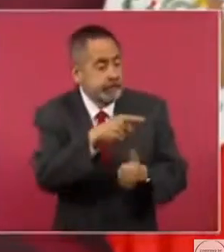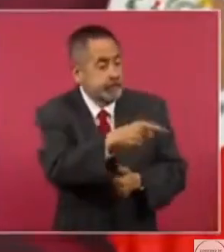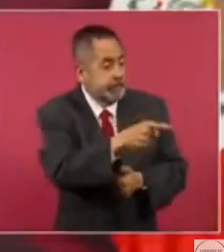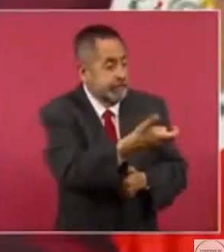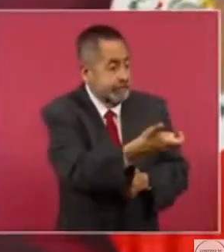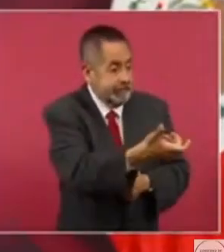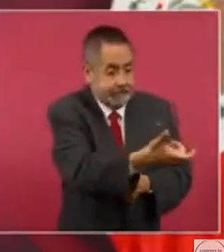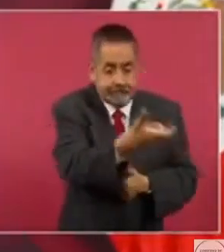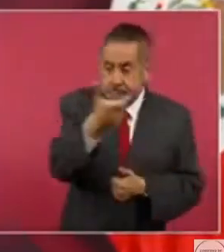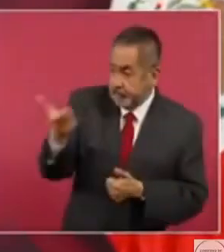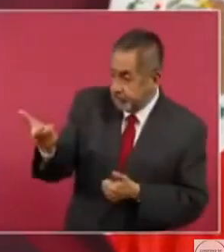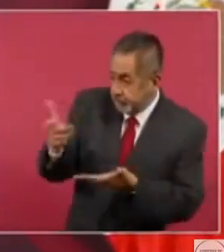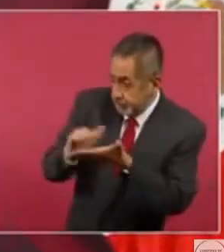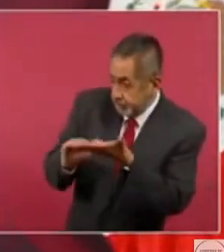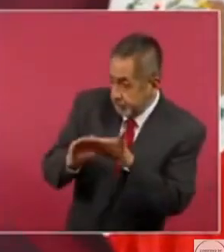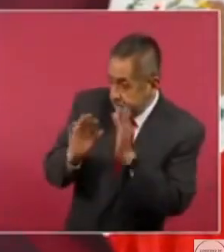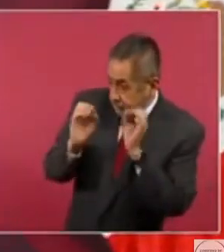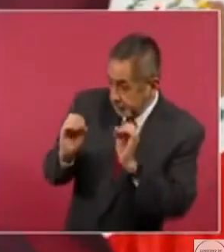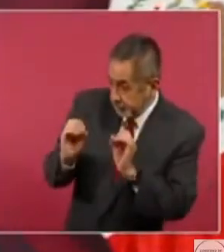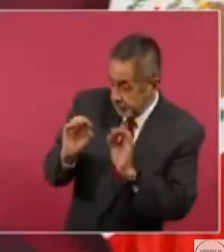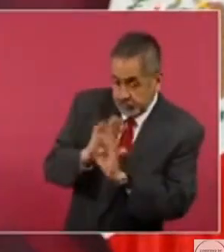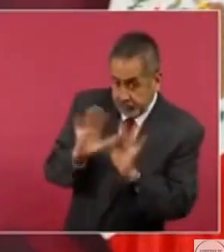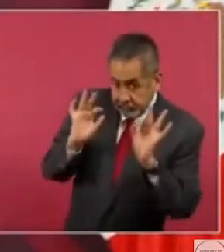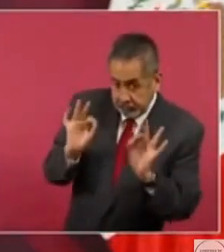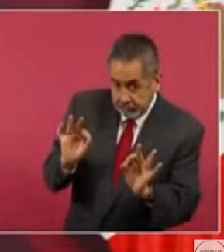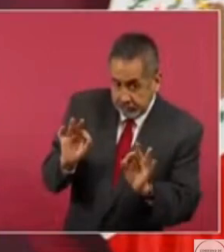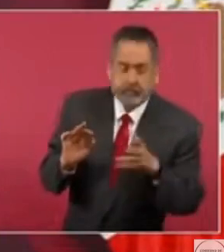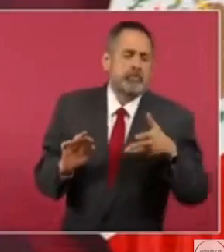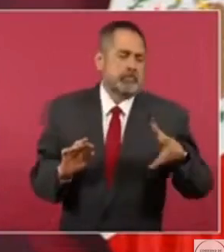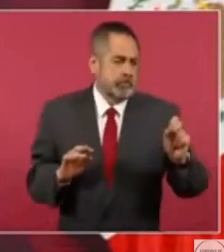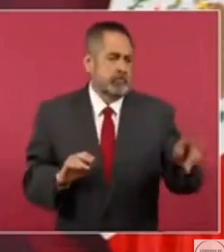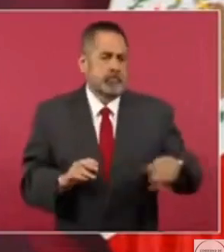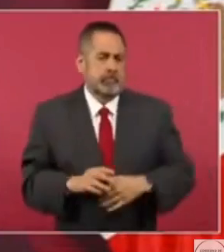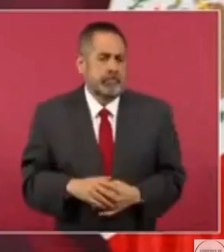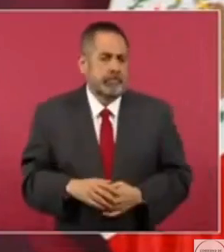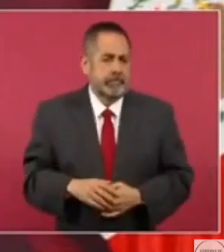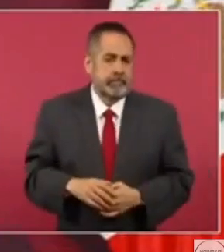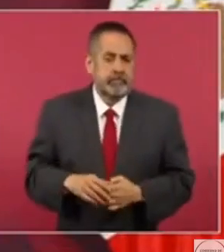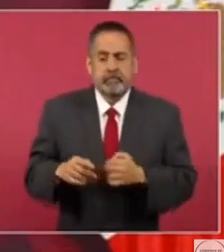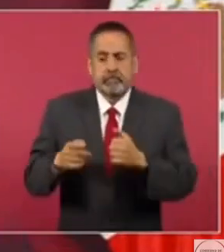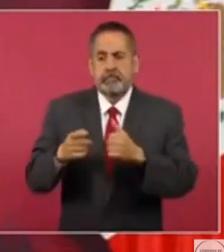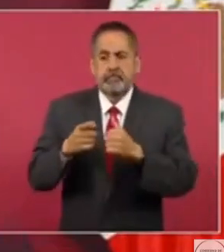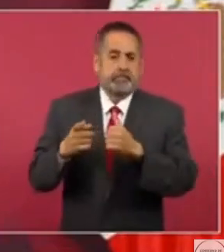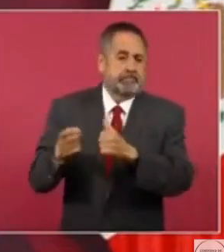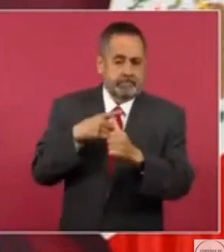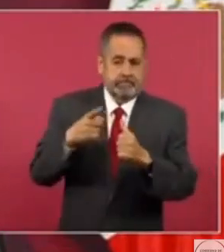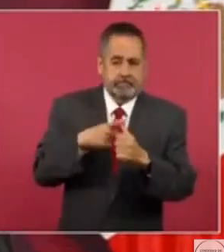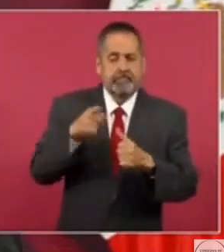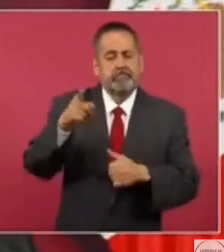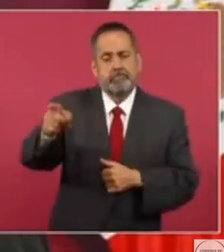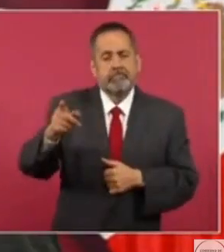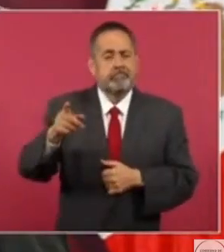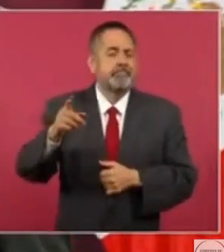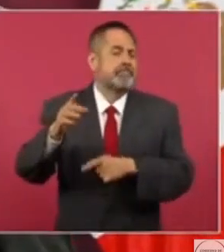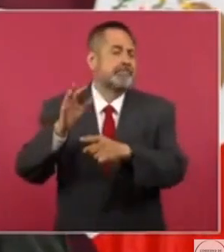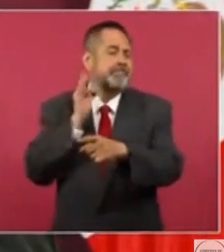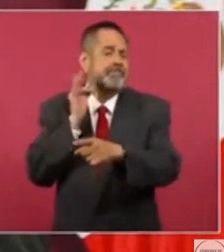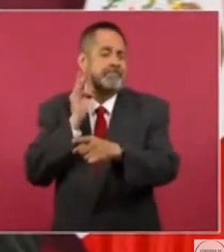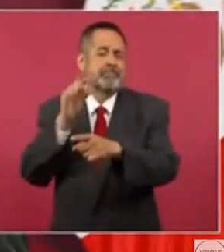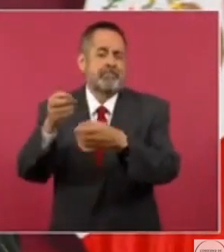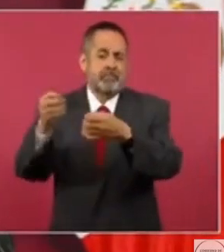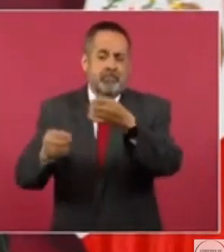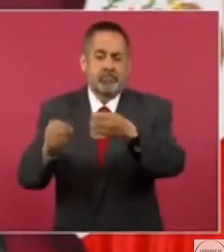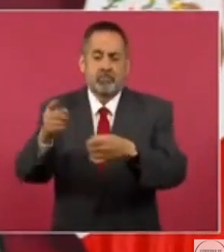con la fiscalía o con los jueces, que son al final los